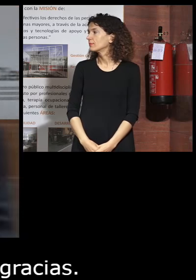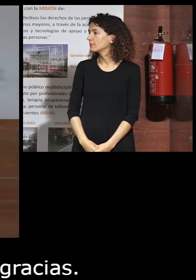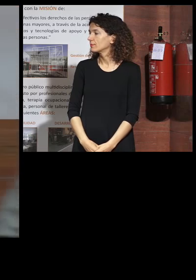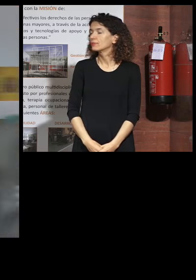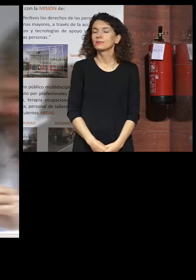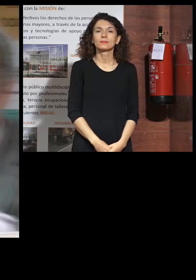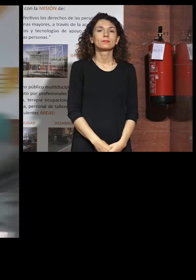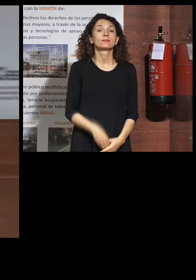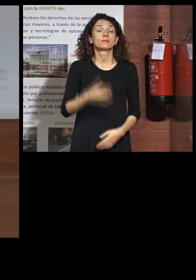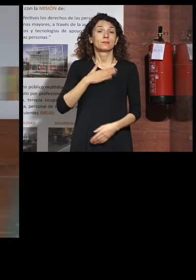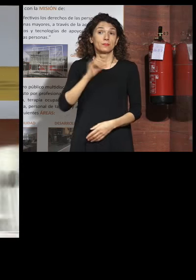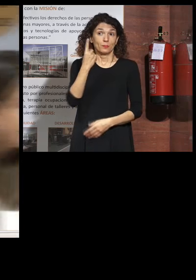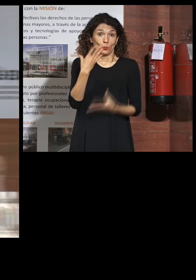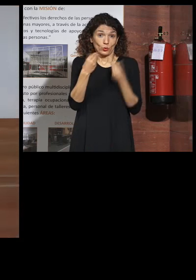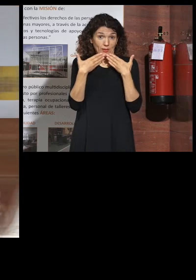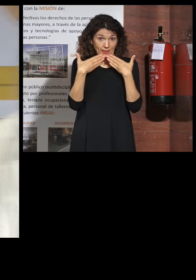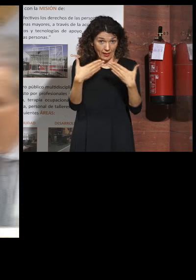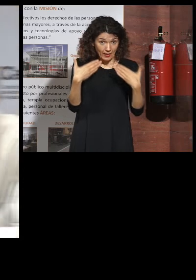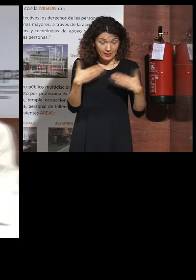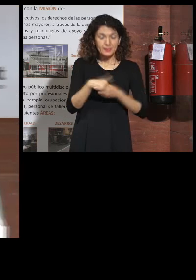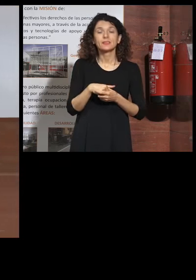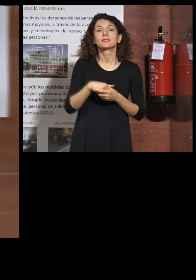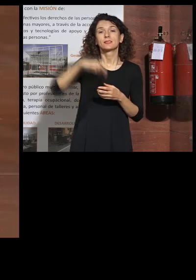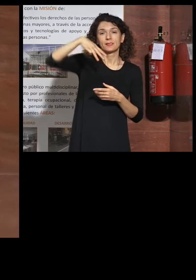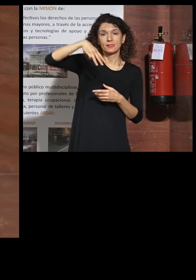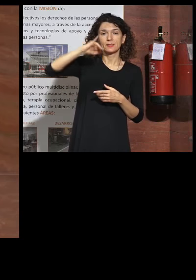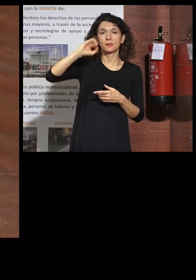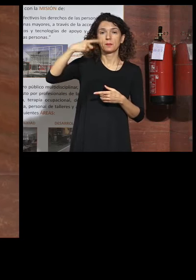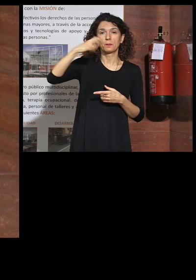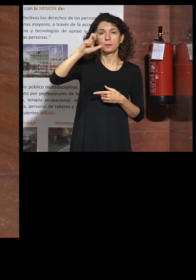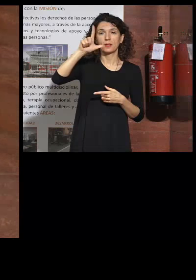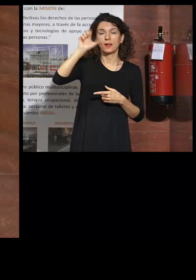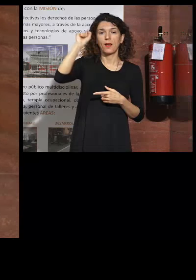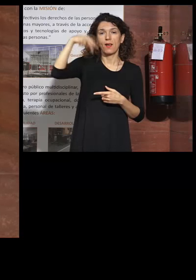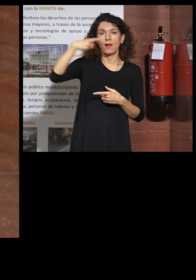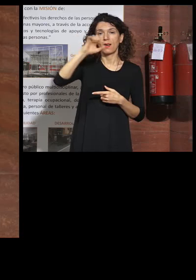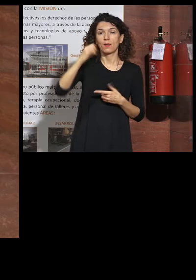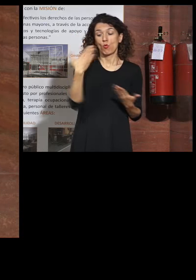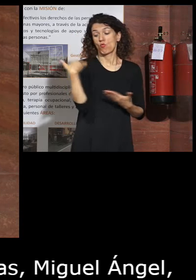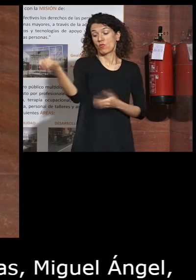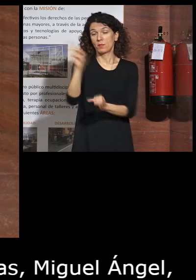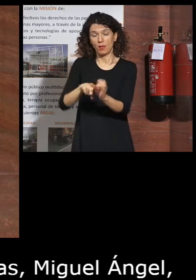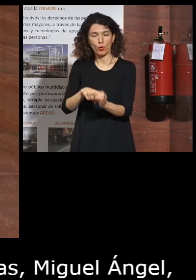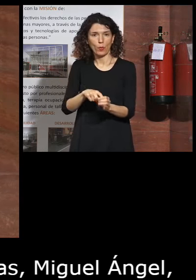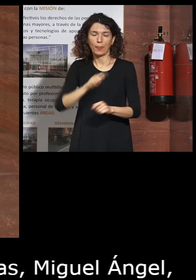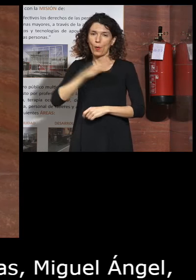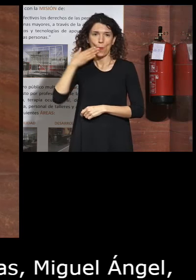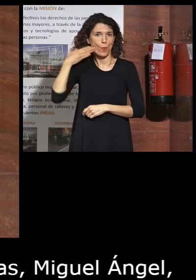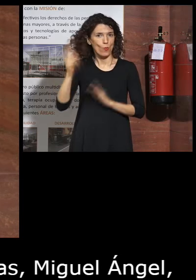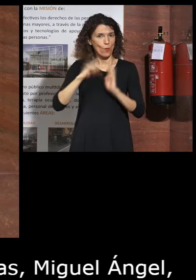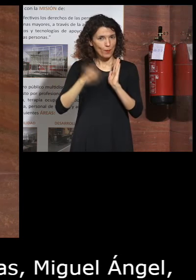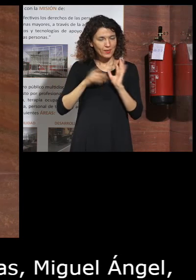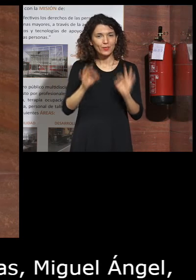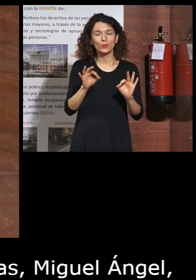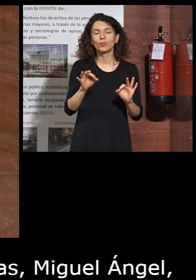bueno en primer lugar muchísimas gracias Miguel Ángel por la por la invitación es un orgullo estar aquí y